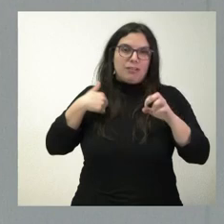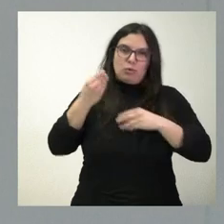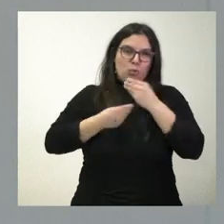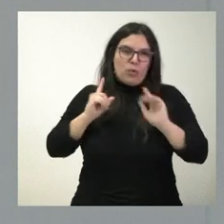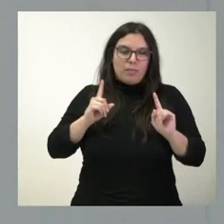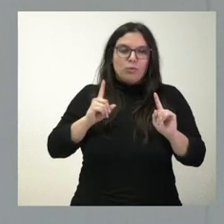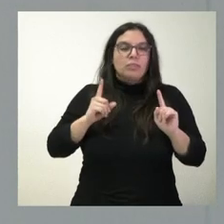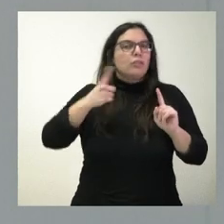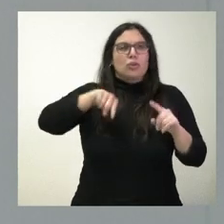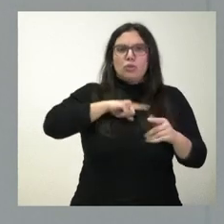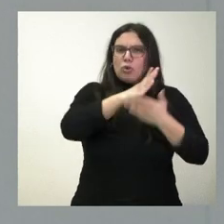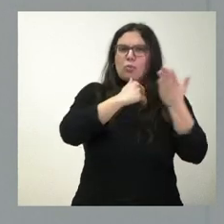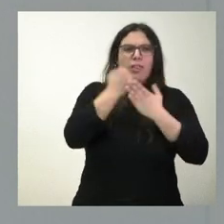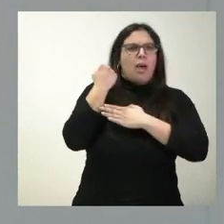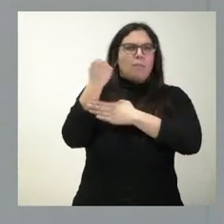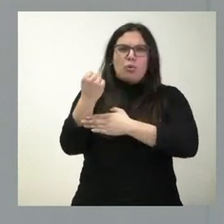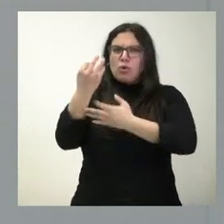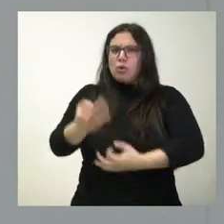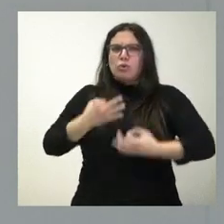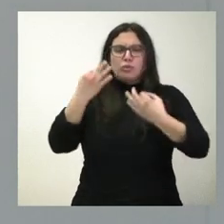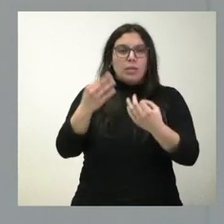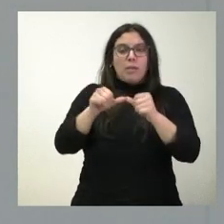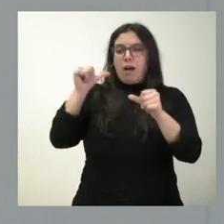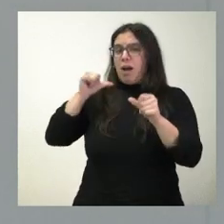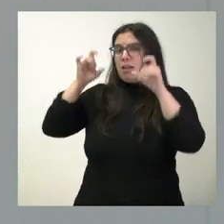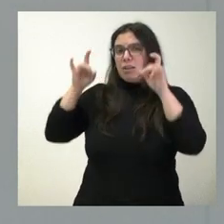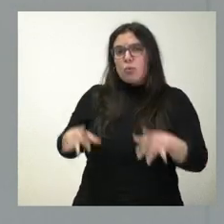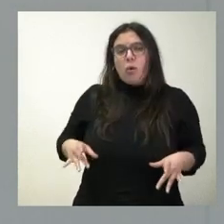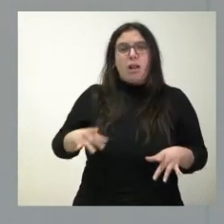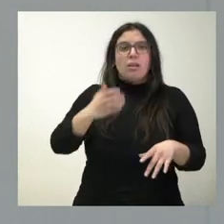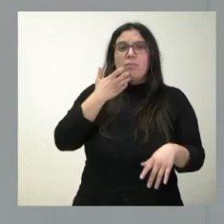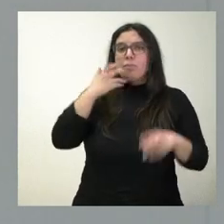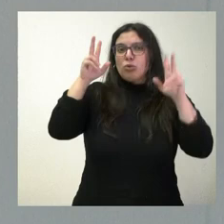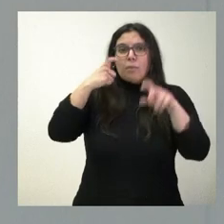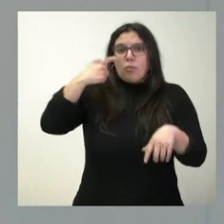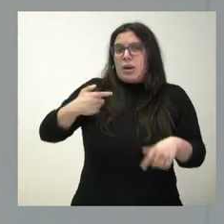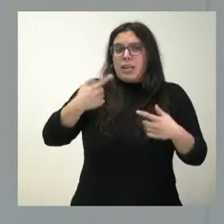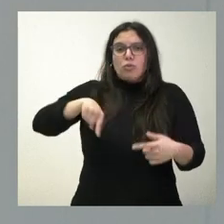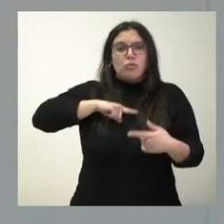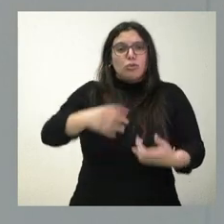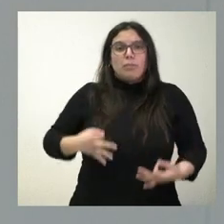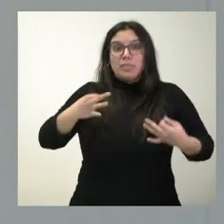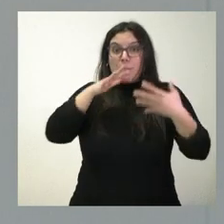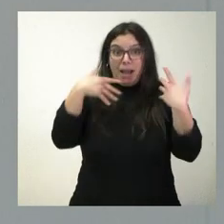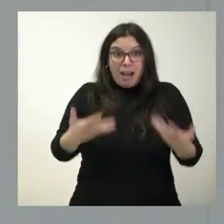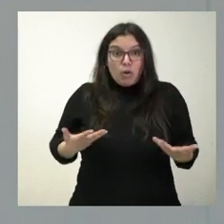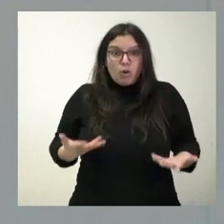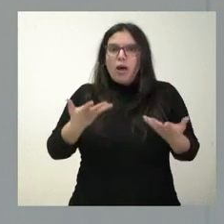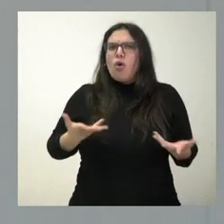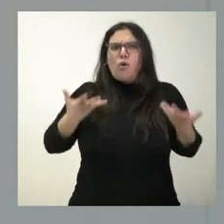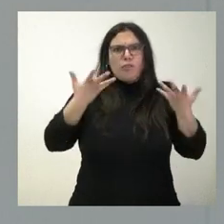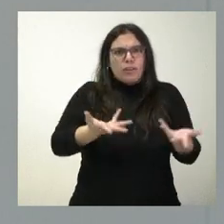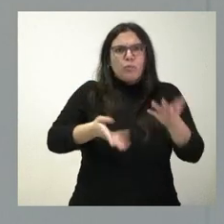nuestro apoyo y el de la comunidad autónoma en todo lo que sea necesario, como lo ha contado con el tema de Ucrania, donde en el día de hoy seguimos prestando